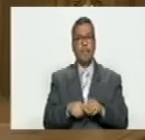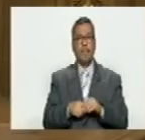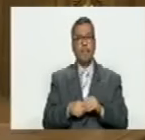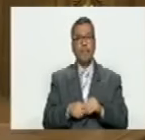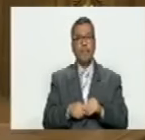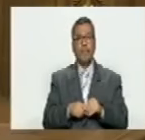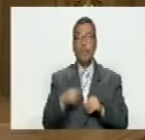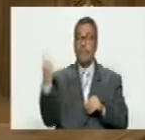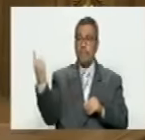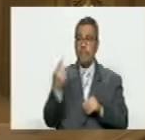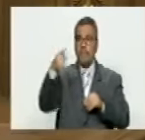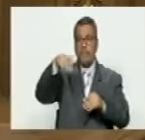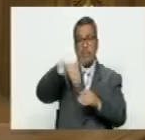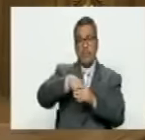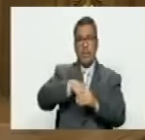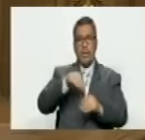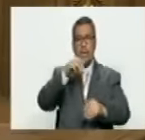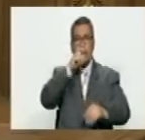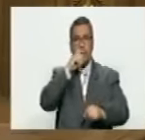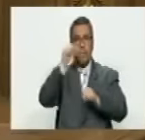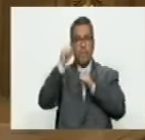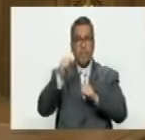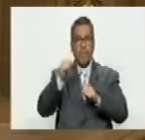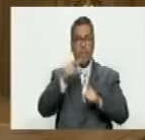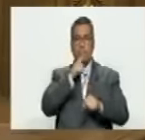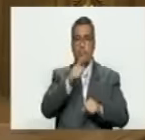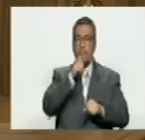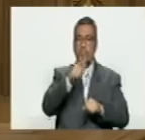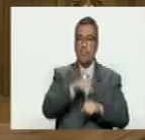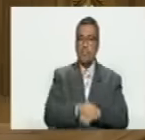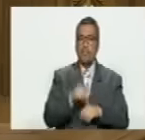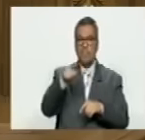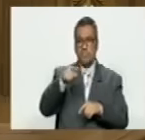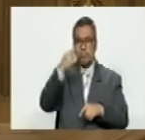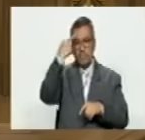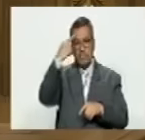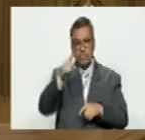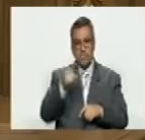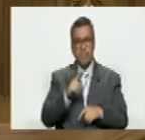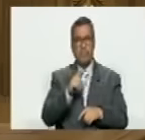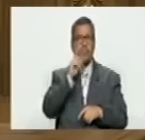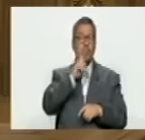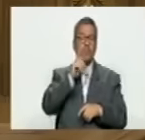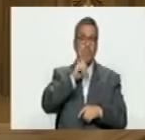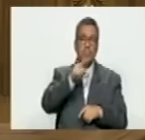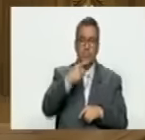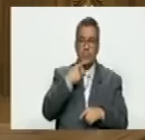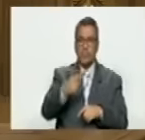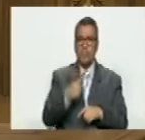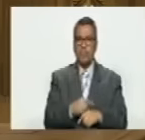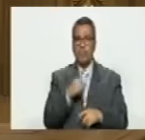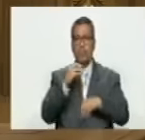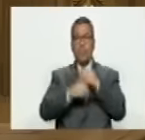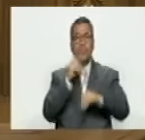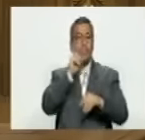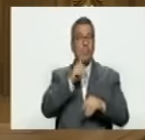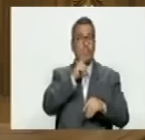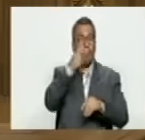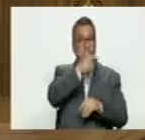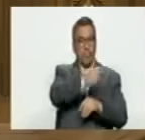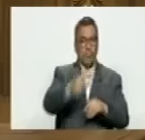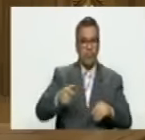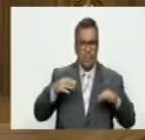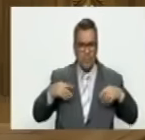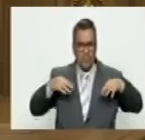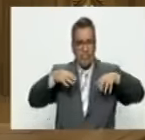si llegamos a las elecciones Maduro va a ser un fraude eso es lo que empieza a correr por todos los medios y como va a ser un fraude el pueblo se va a